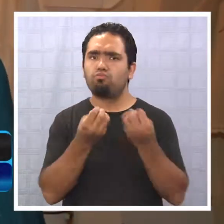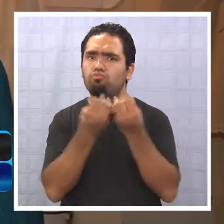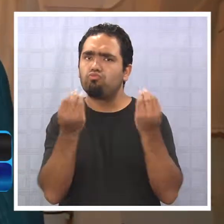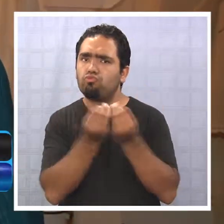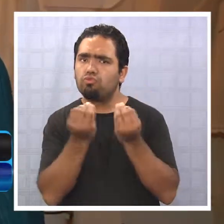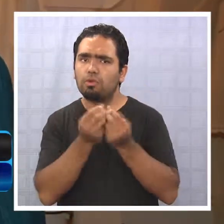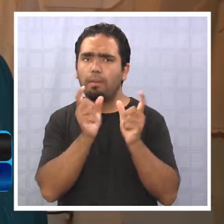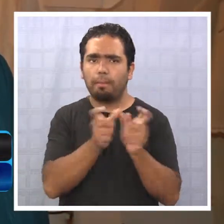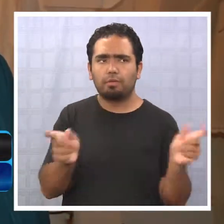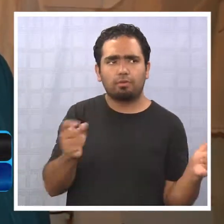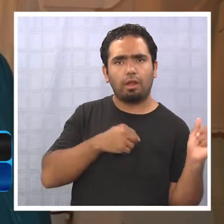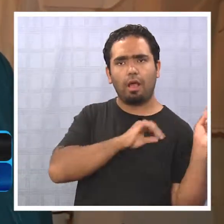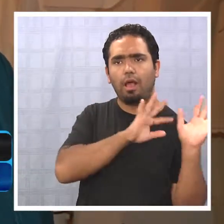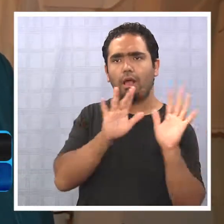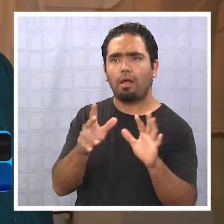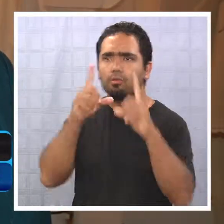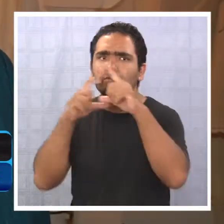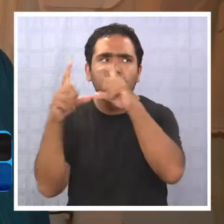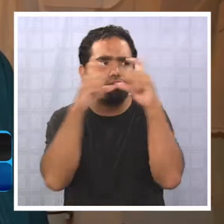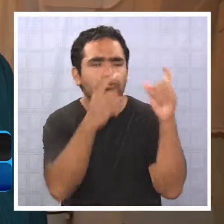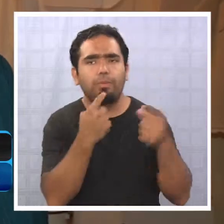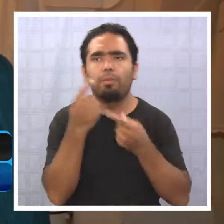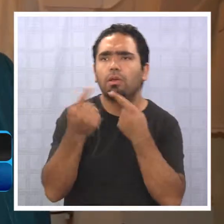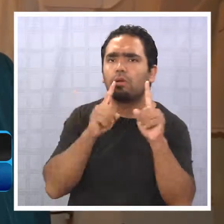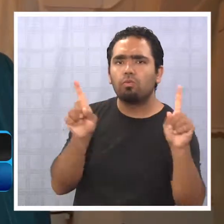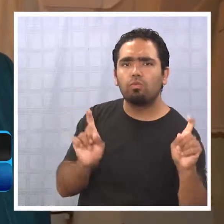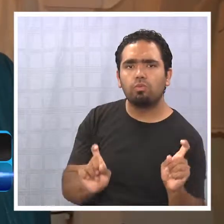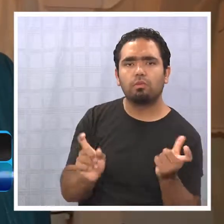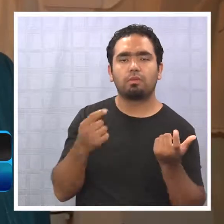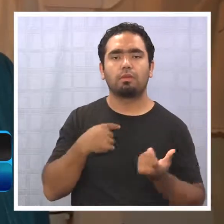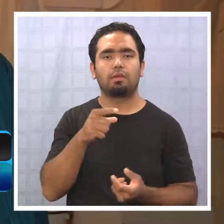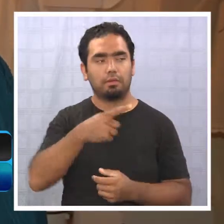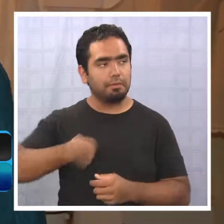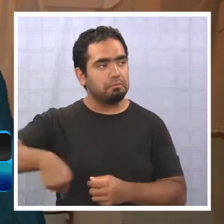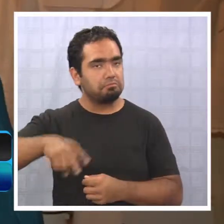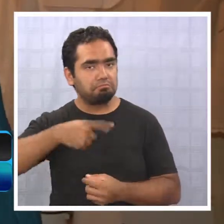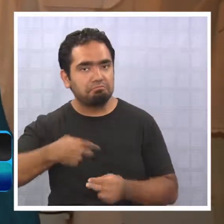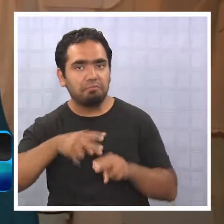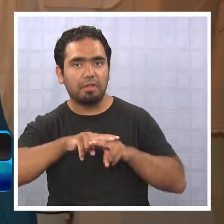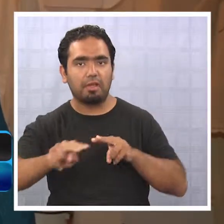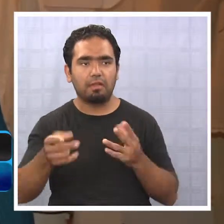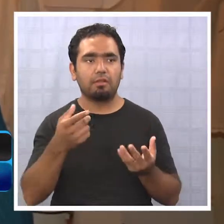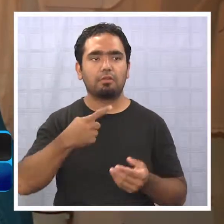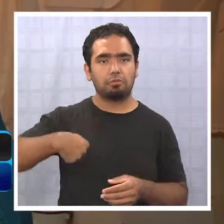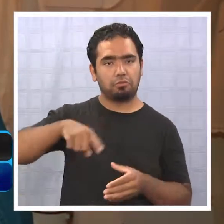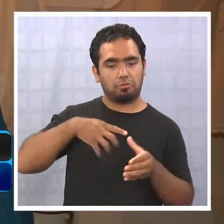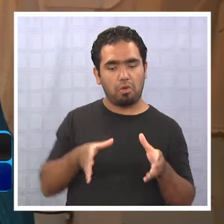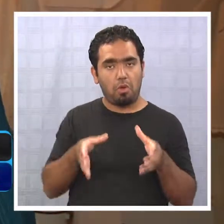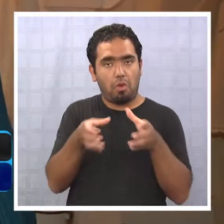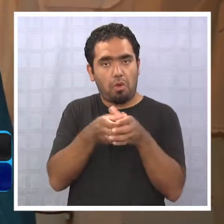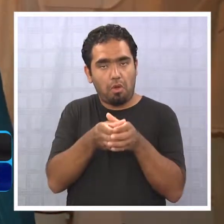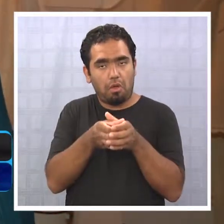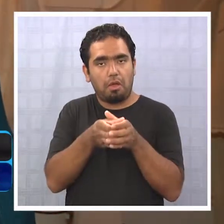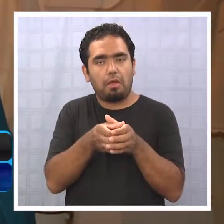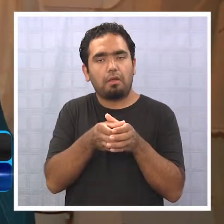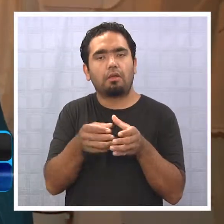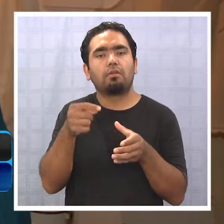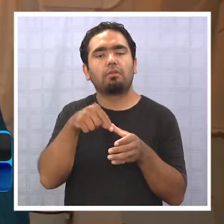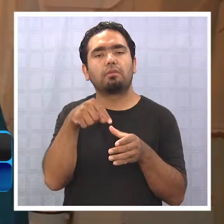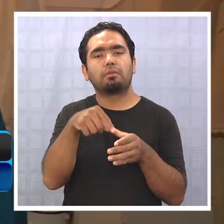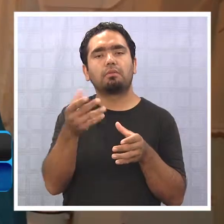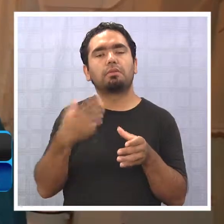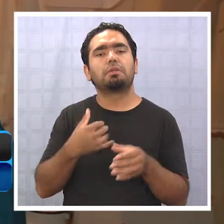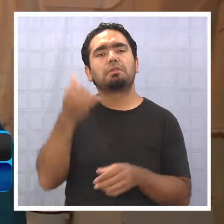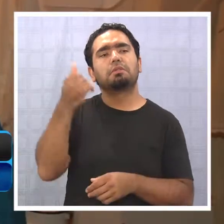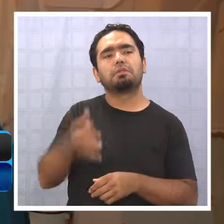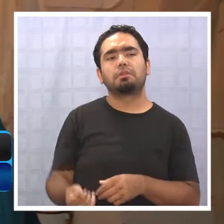éxito, venía un montón de gente, gente que saca fotos, que pregunta, y yo creo que con eso estamos haciendo lo que nosotros como Corporación Hijos del